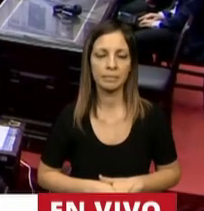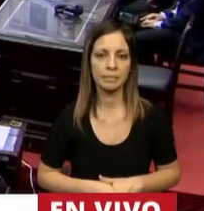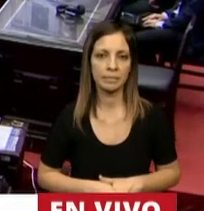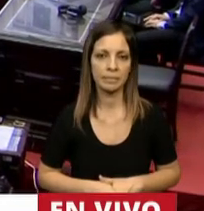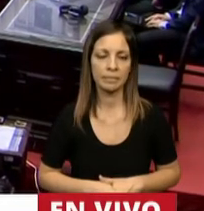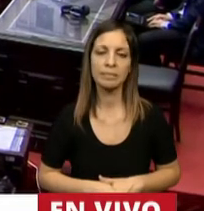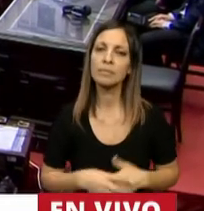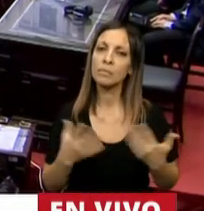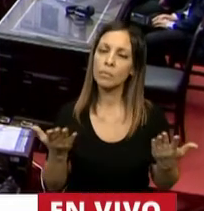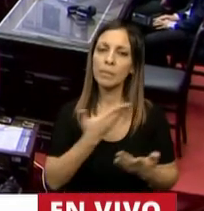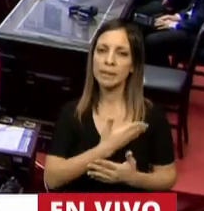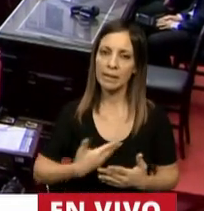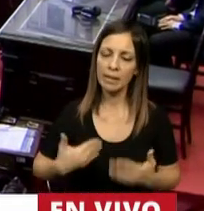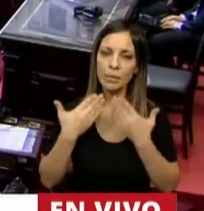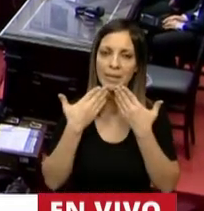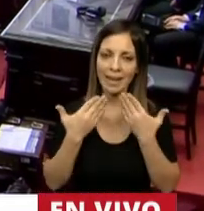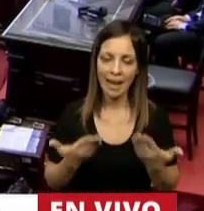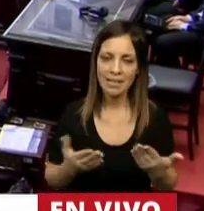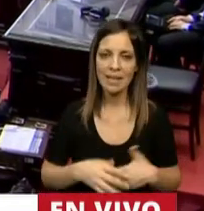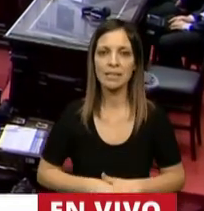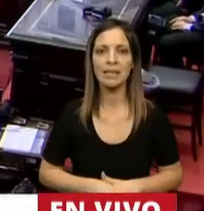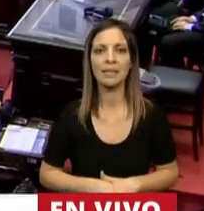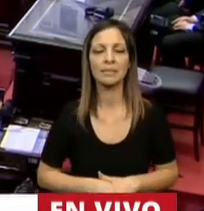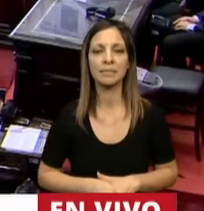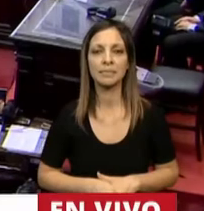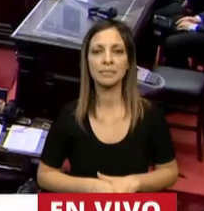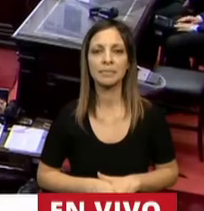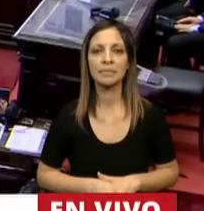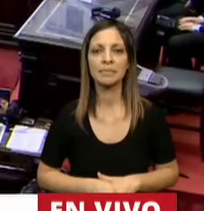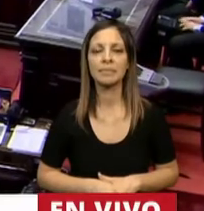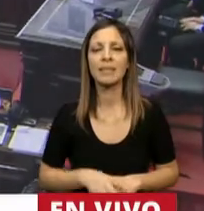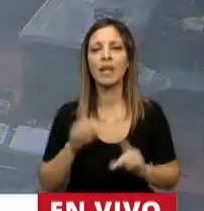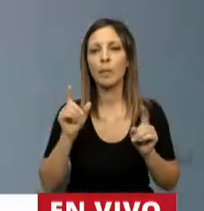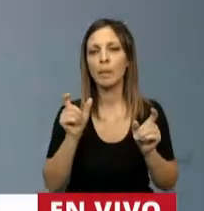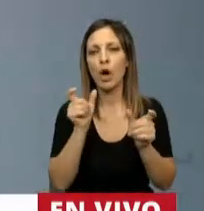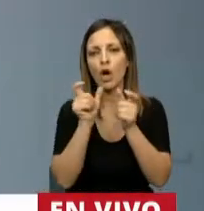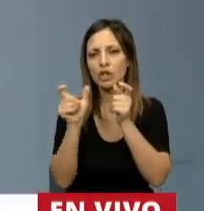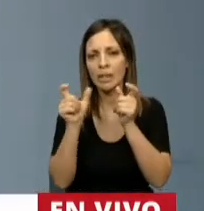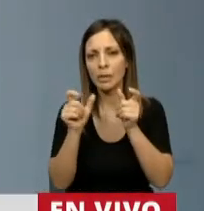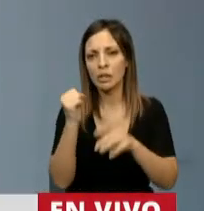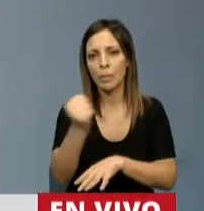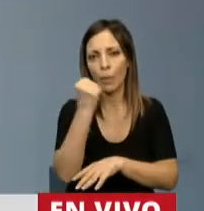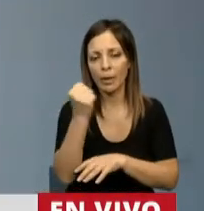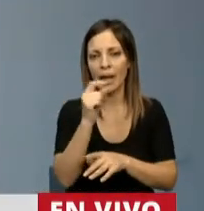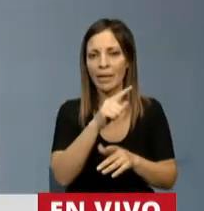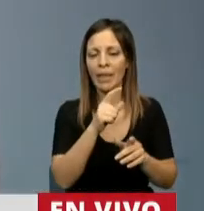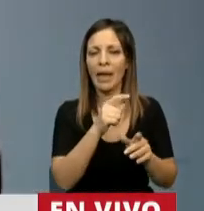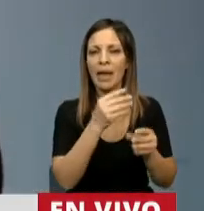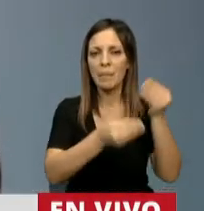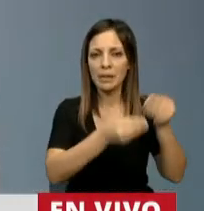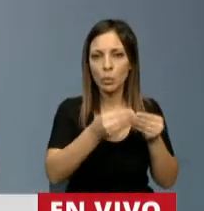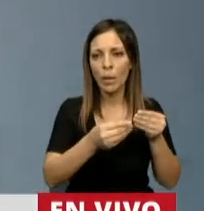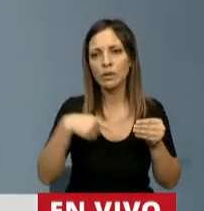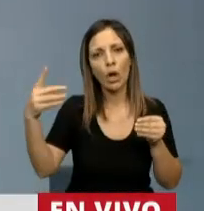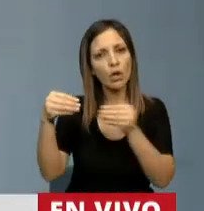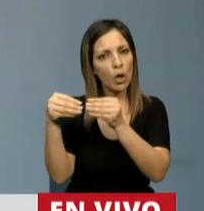Señor Presidente, muchas gracias. A los conceptos generales del presupuesto ya se han referido otros colegas,